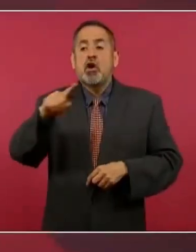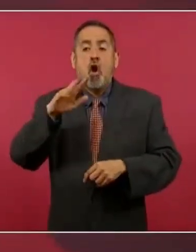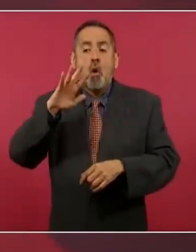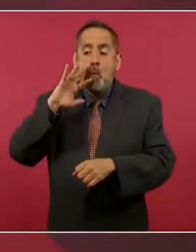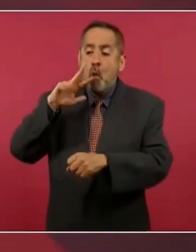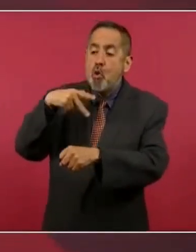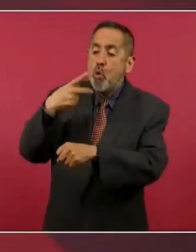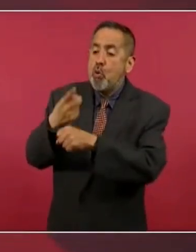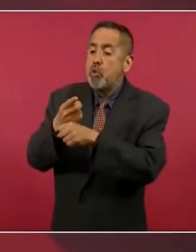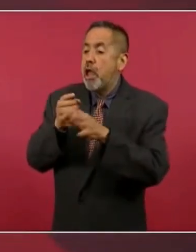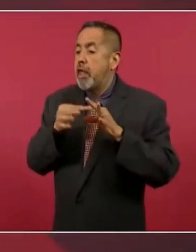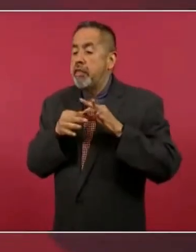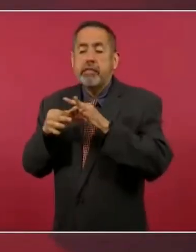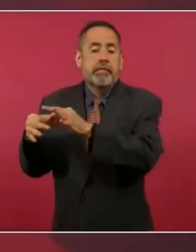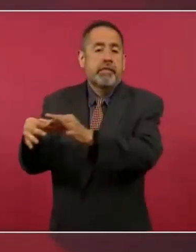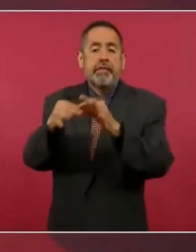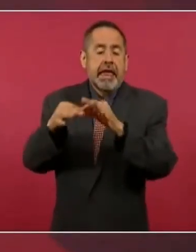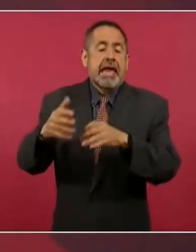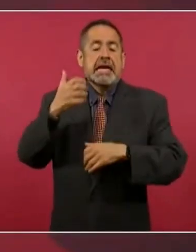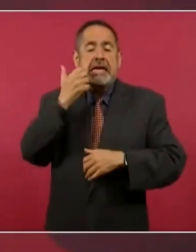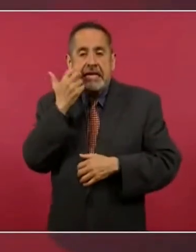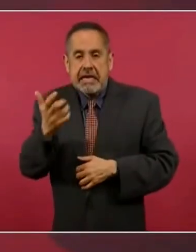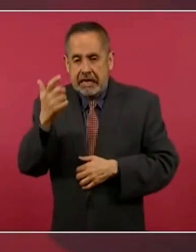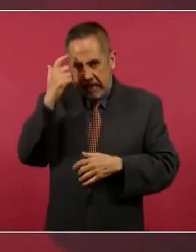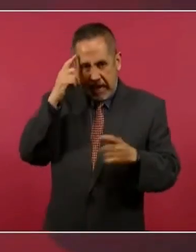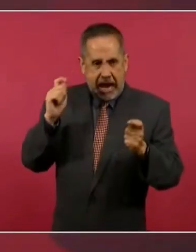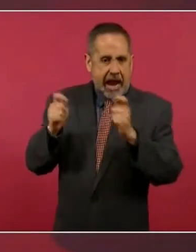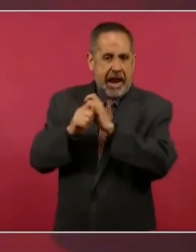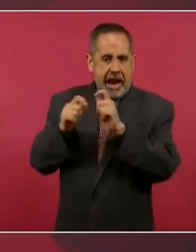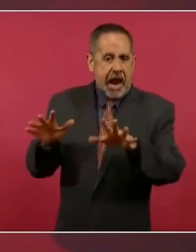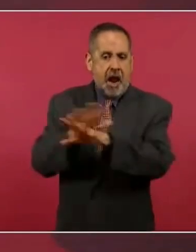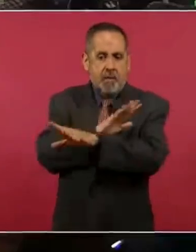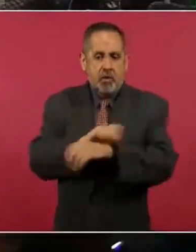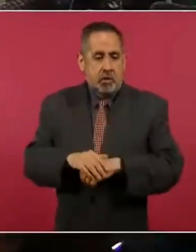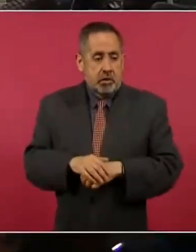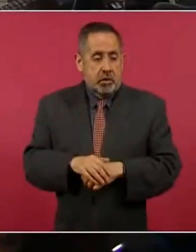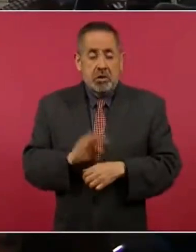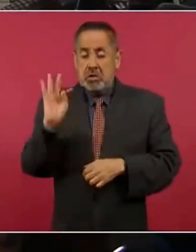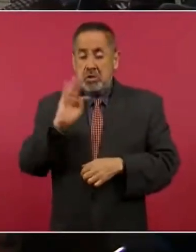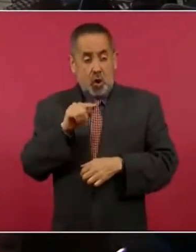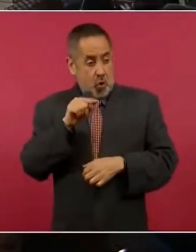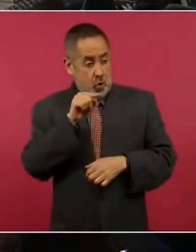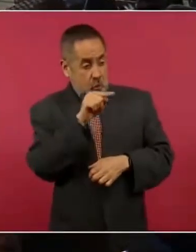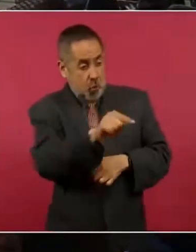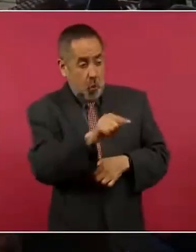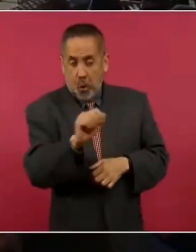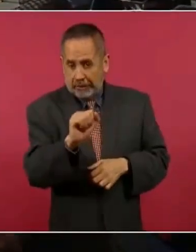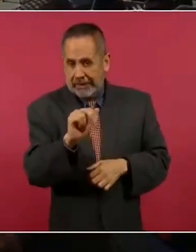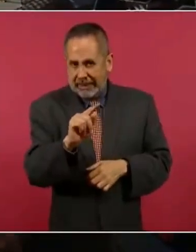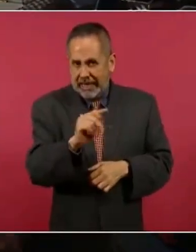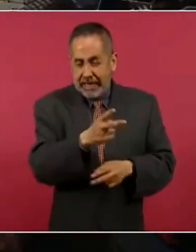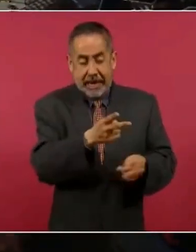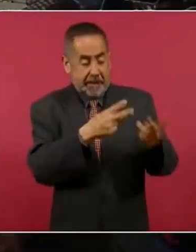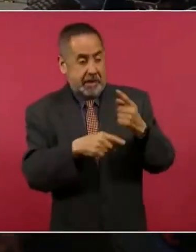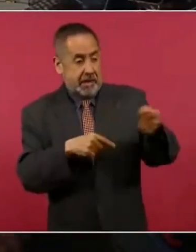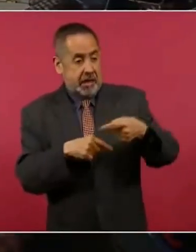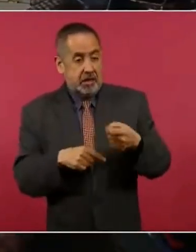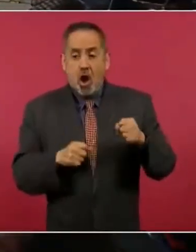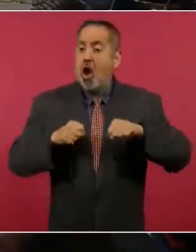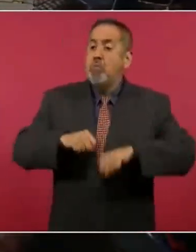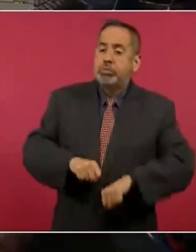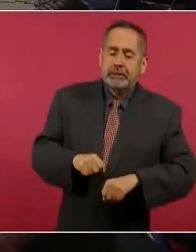del cambio de la transformación y si usted viene y le imponen